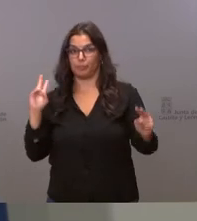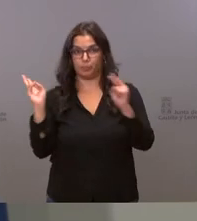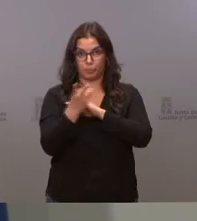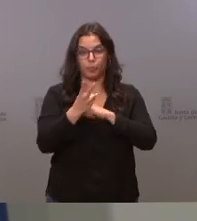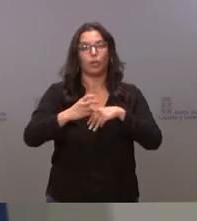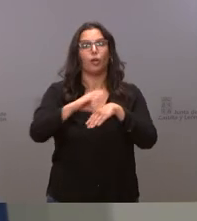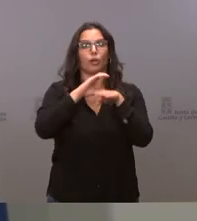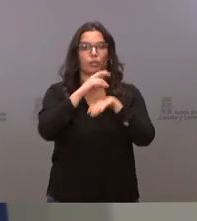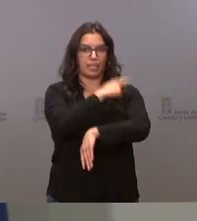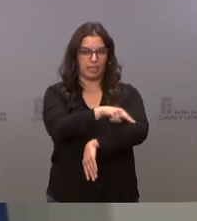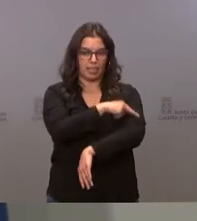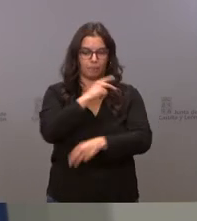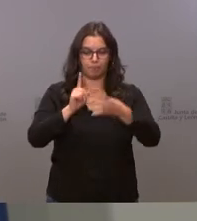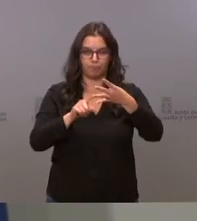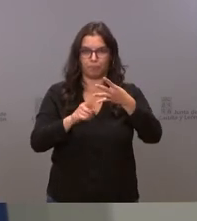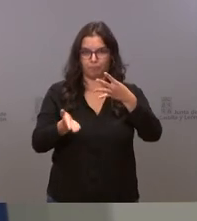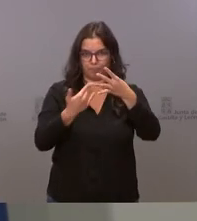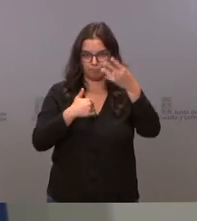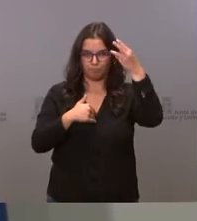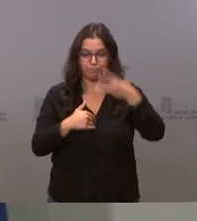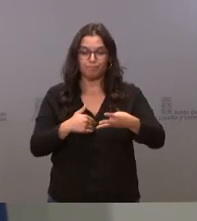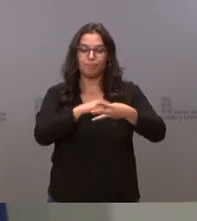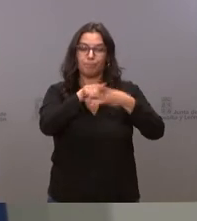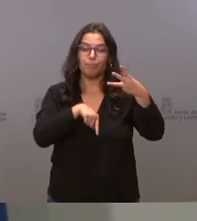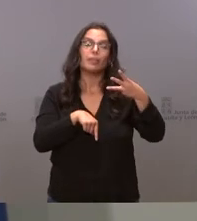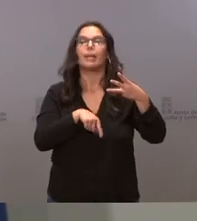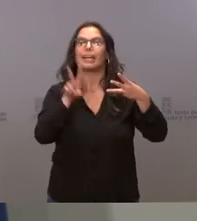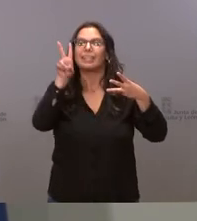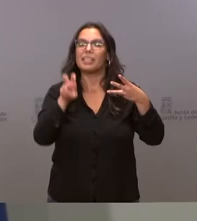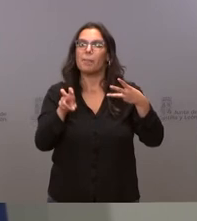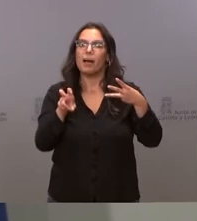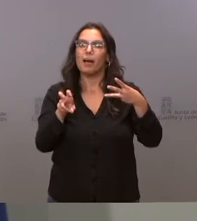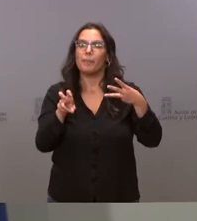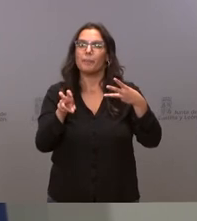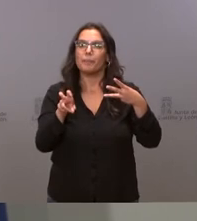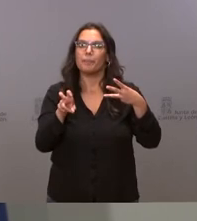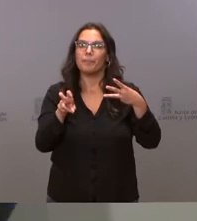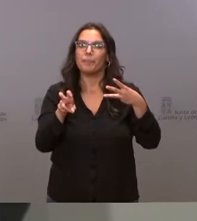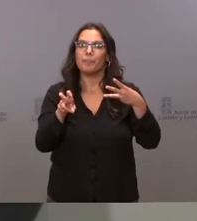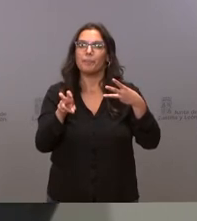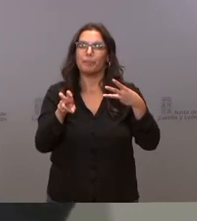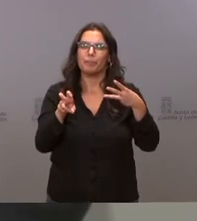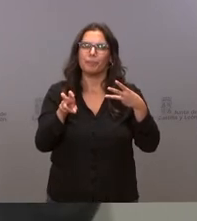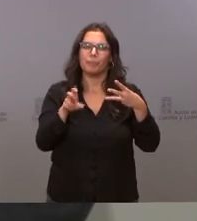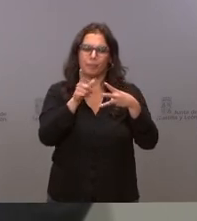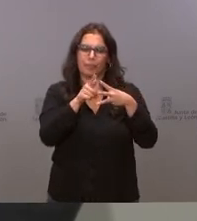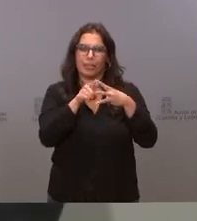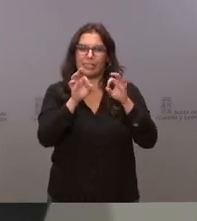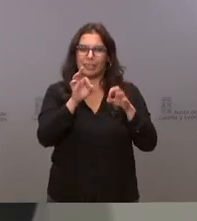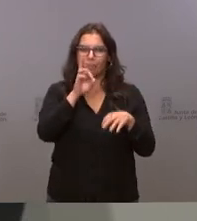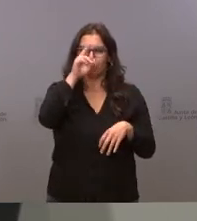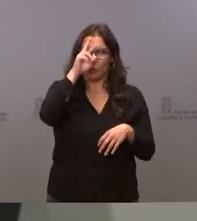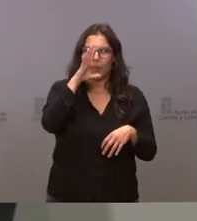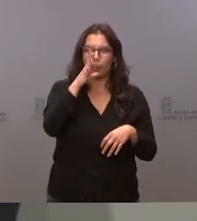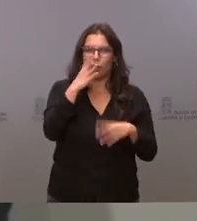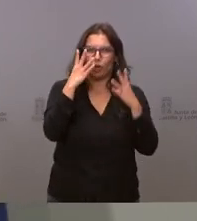la consejería de sanidad sobre el asunto ya me preocupa que no se me entienda pero